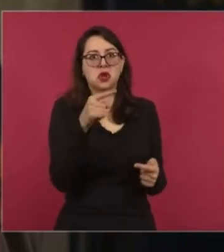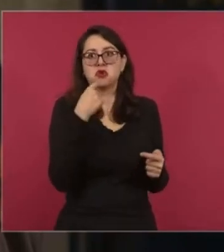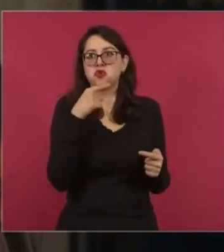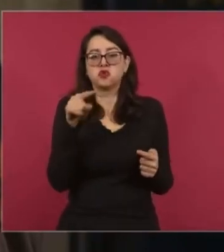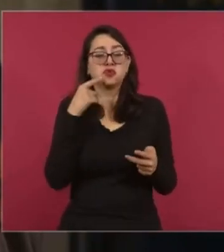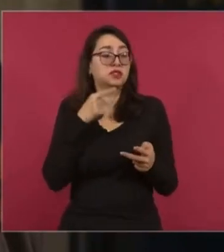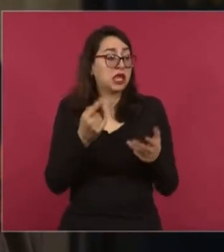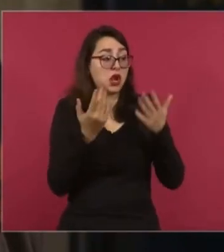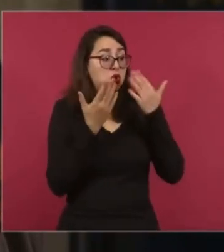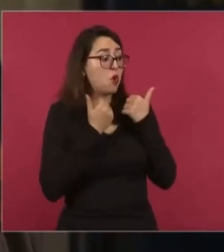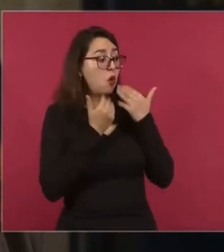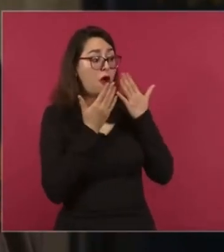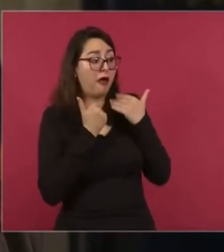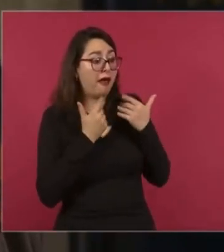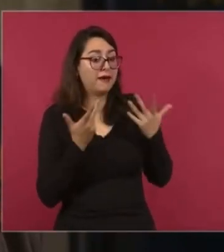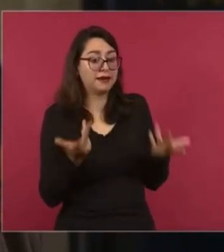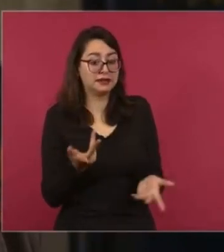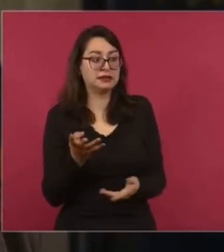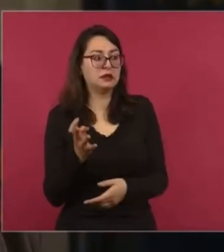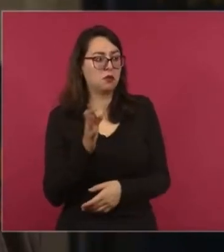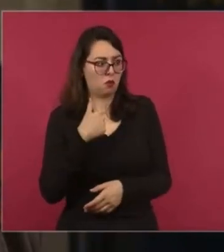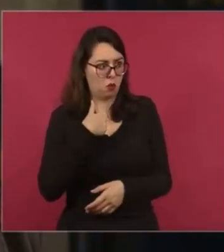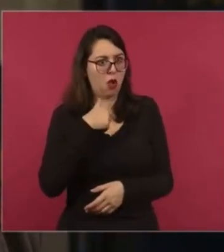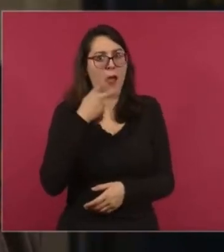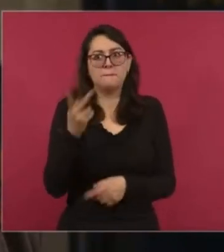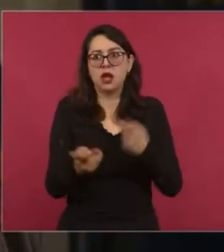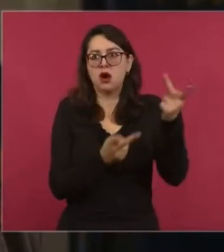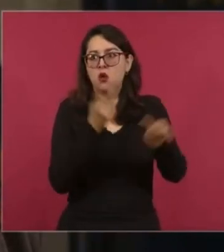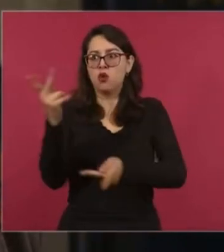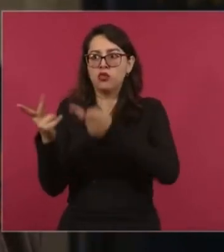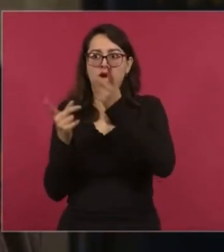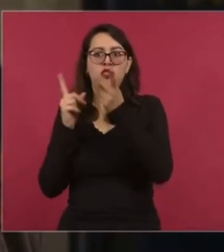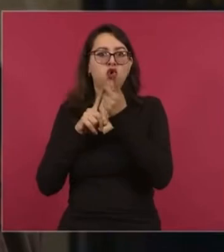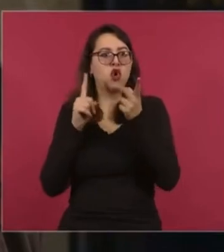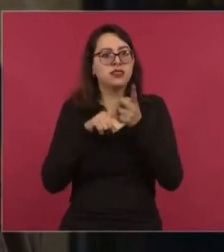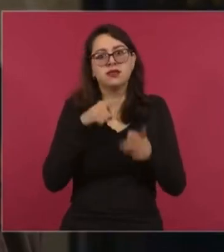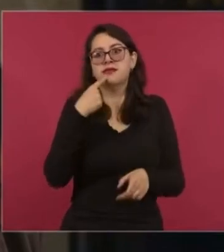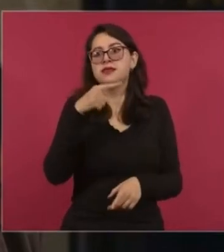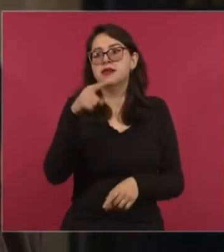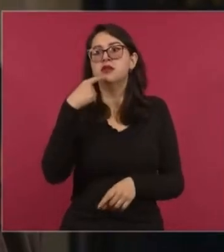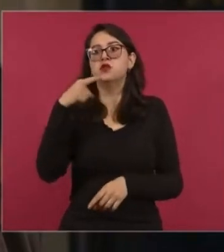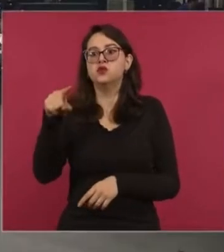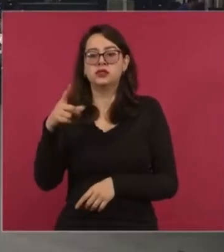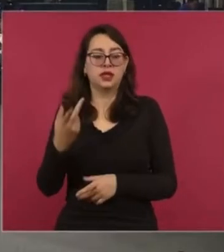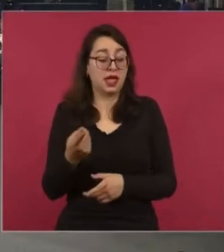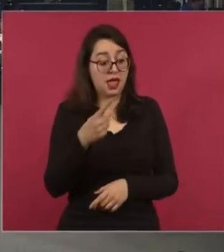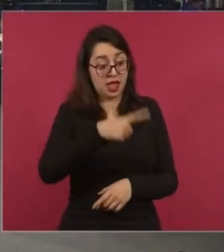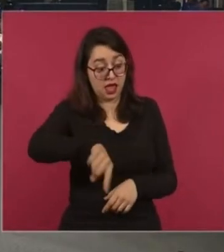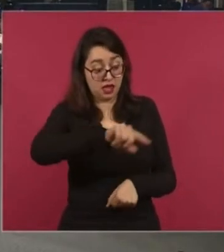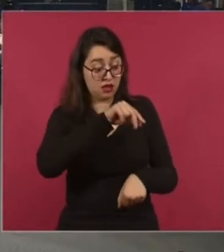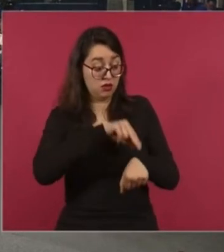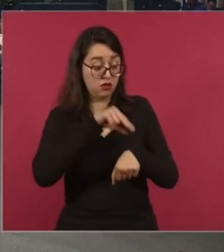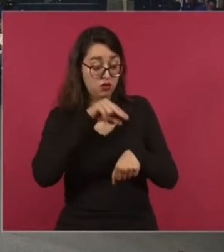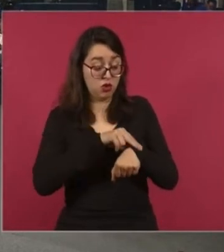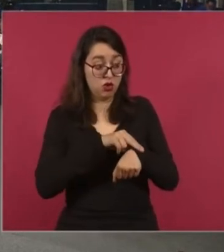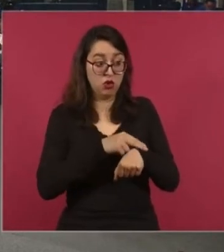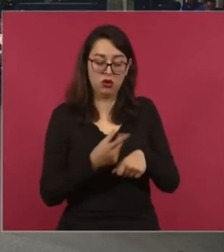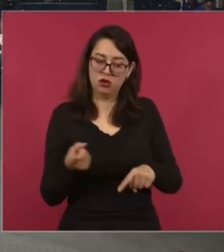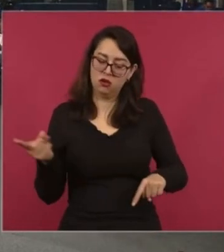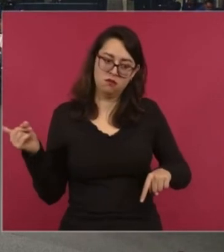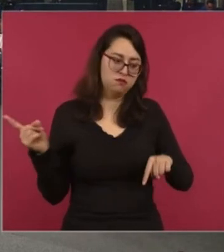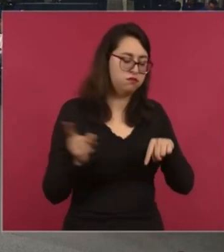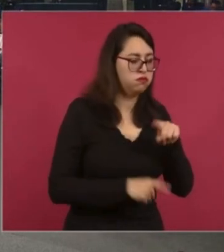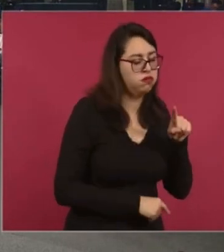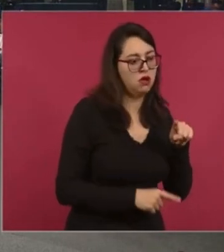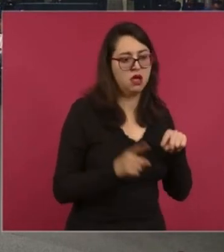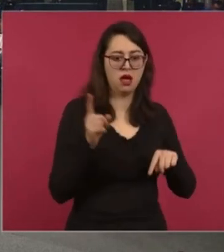estados, que él lo iba a conjuntar para poder quitar esas cédulas profesionales en todo el país. Yo